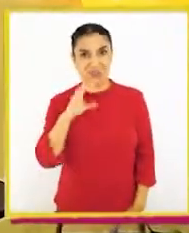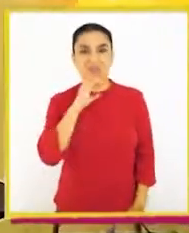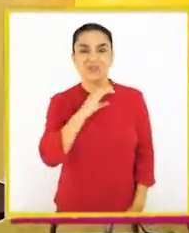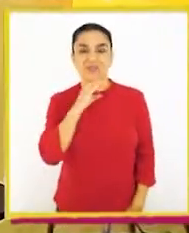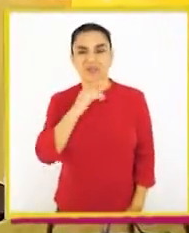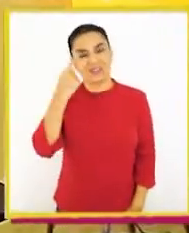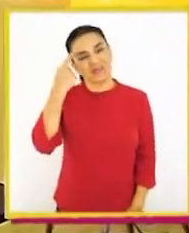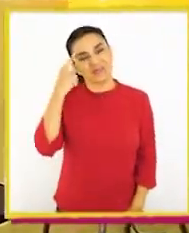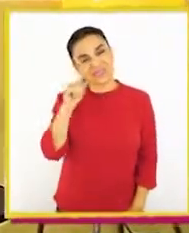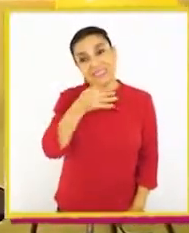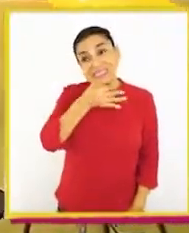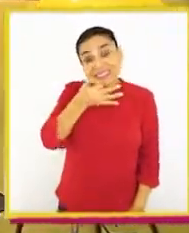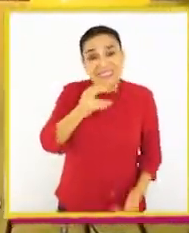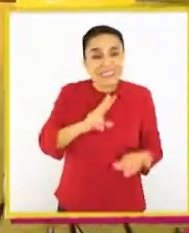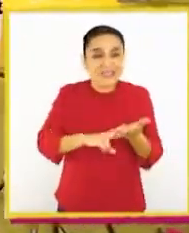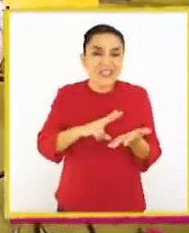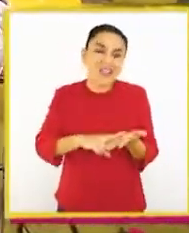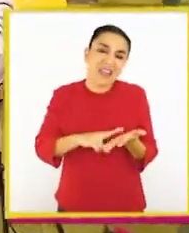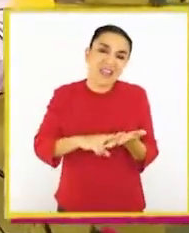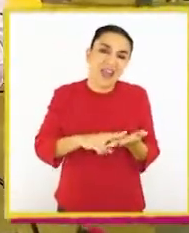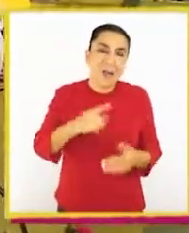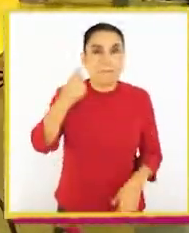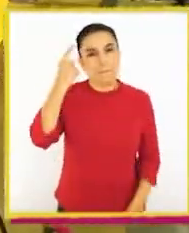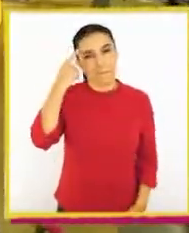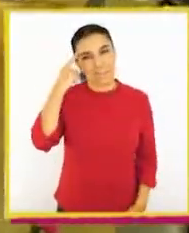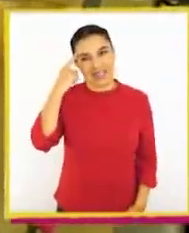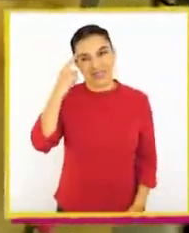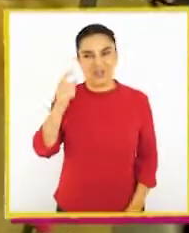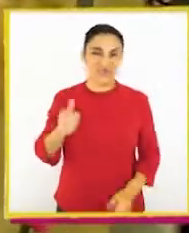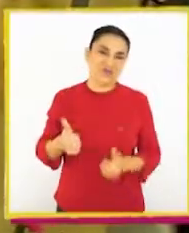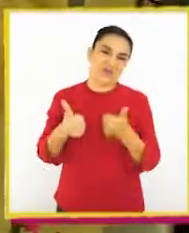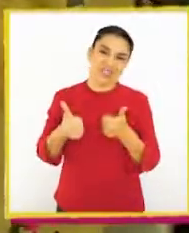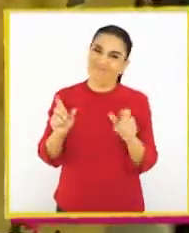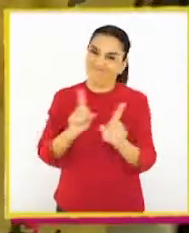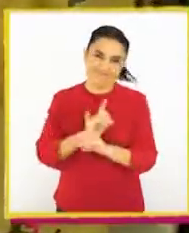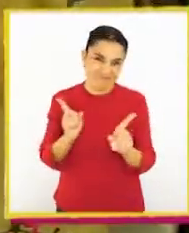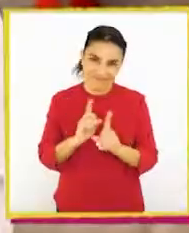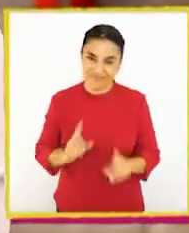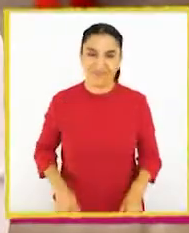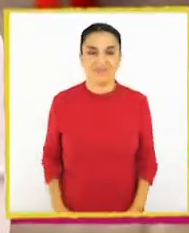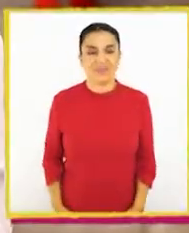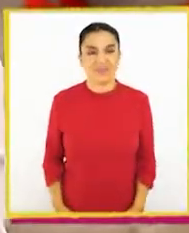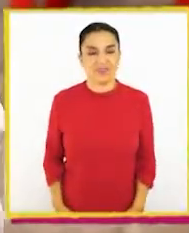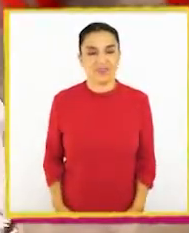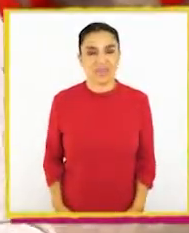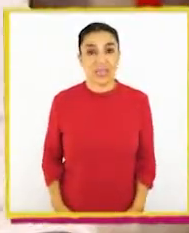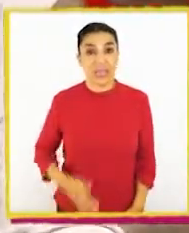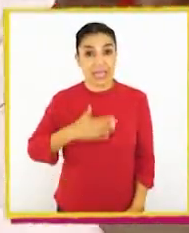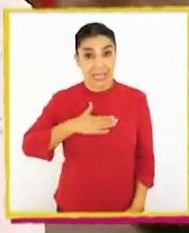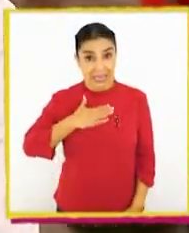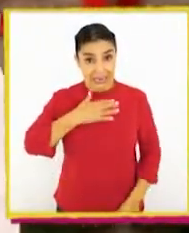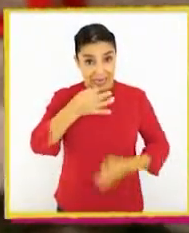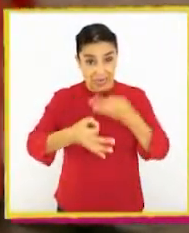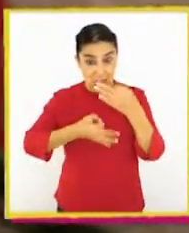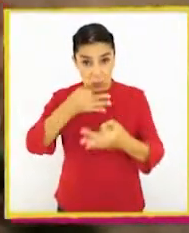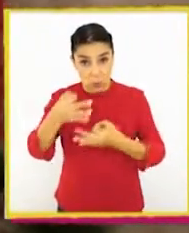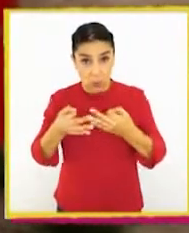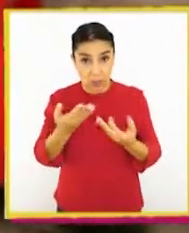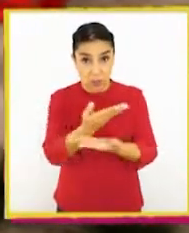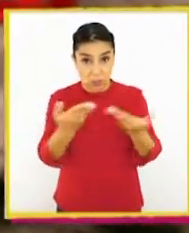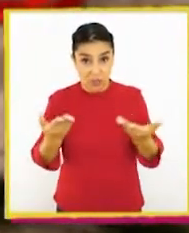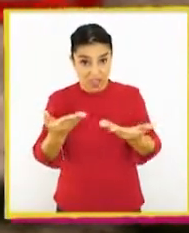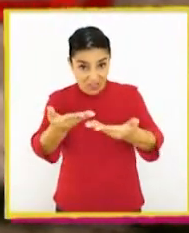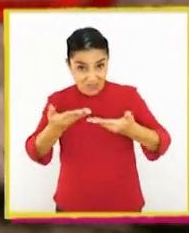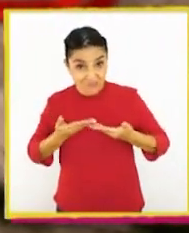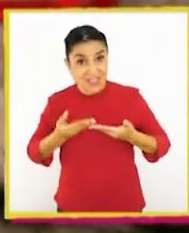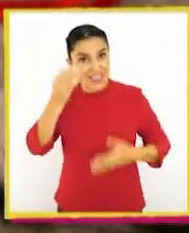Pero para ser sincera, me parece que no lo está haciendo tan bien. ¿Eh? ¿Quieren que les cuente más y así me dan ideas para